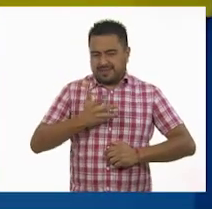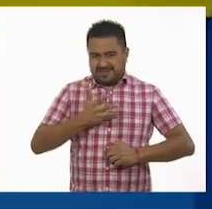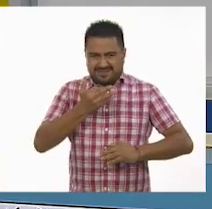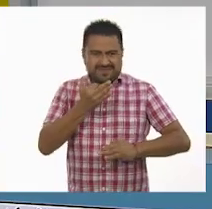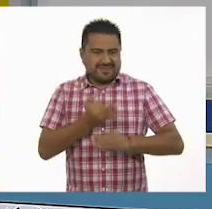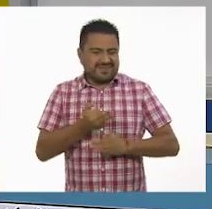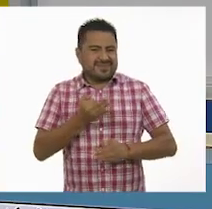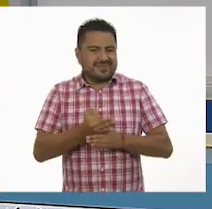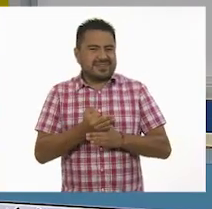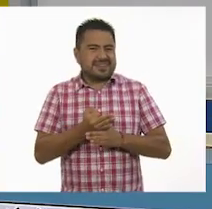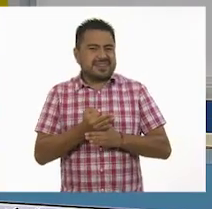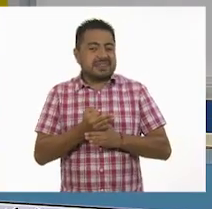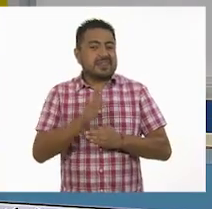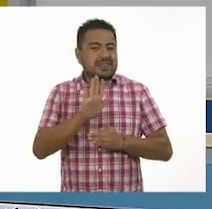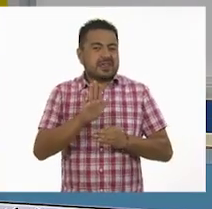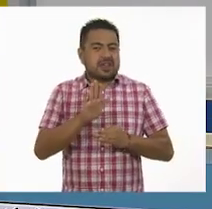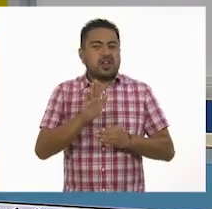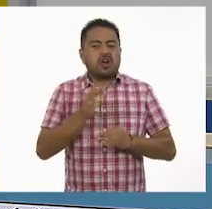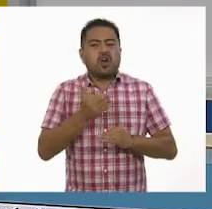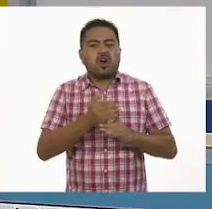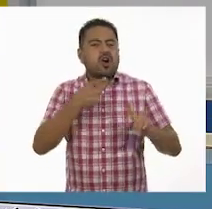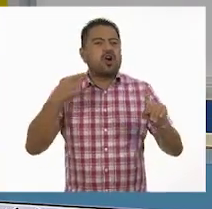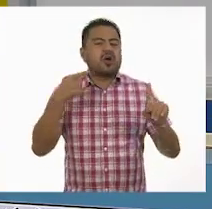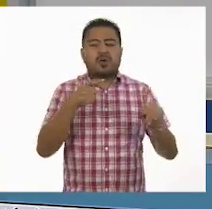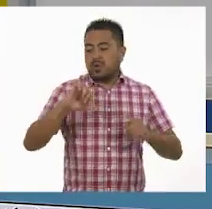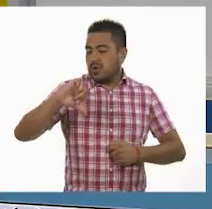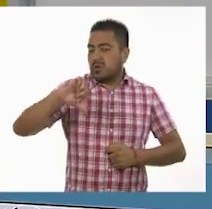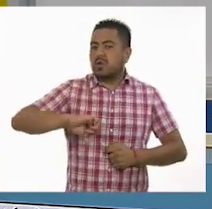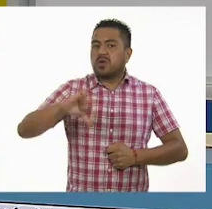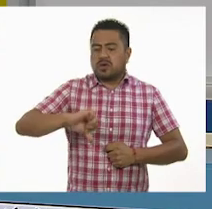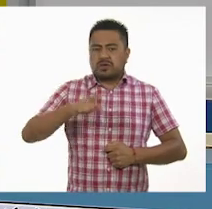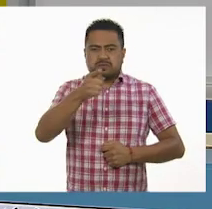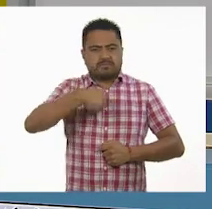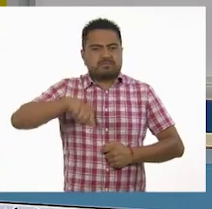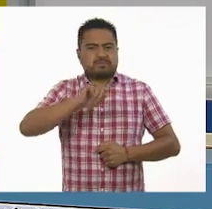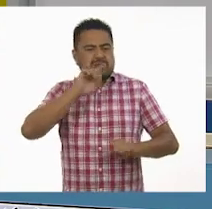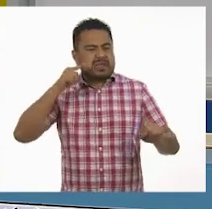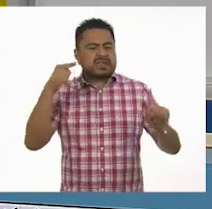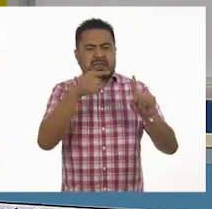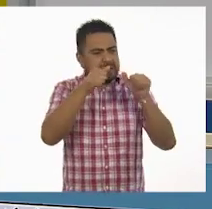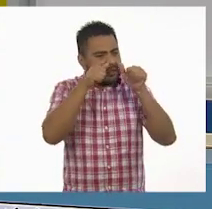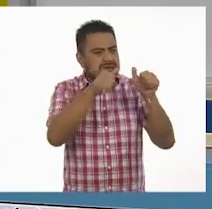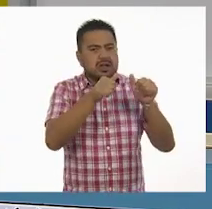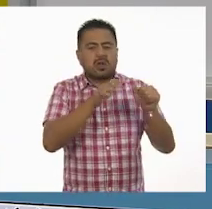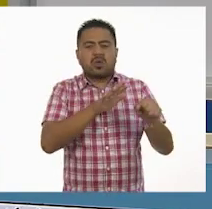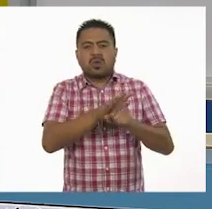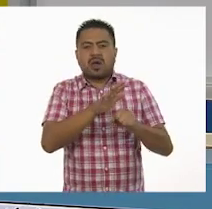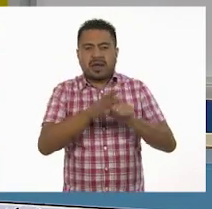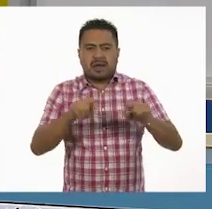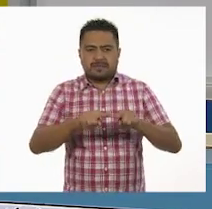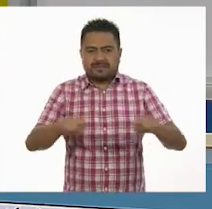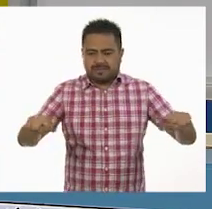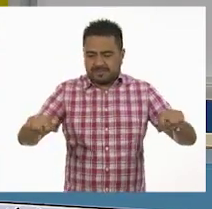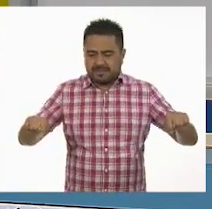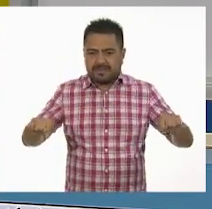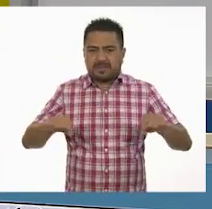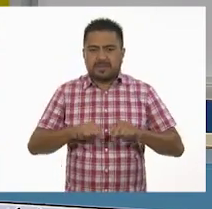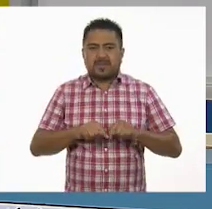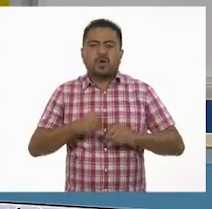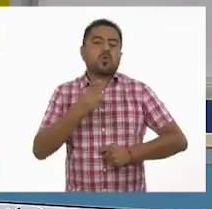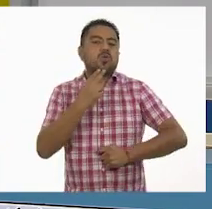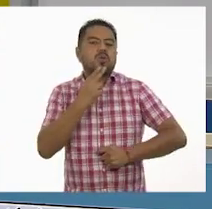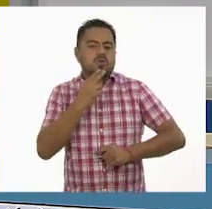más y nada menos que el siguiente propósito. Hoy nos vamos a enfocar en la escenografía, en la